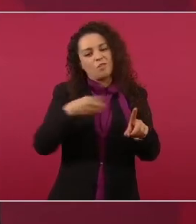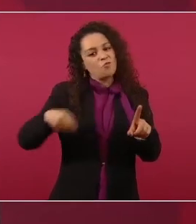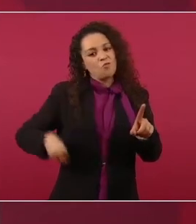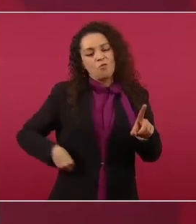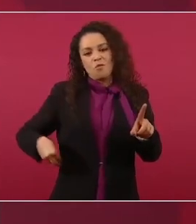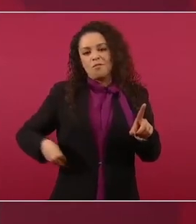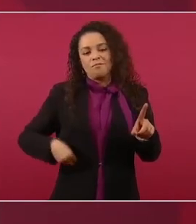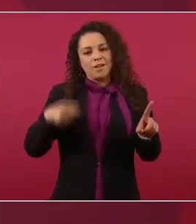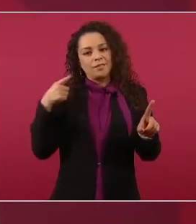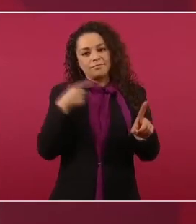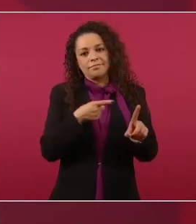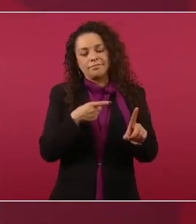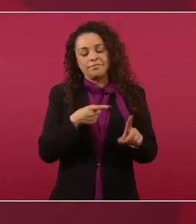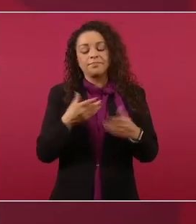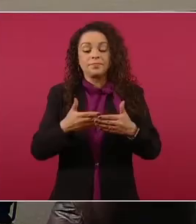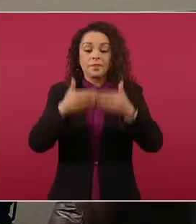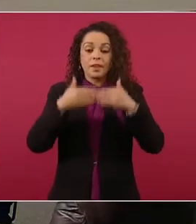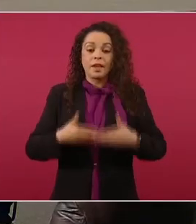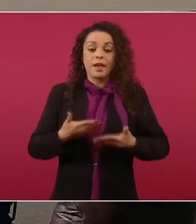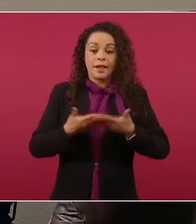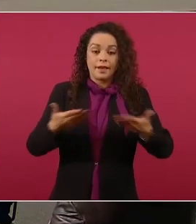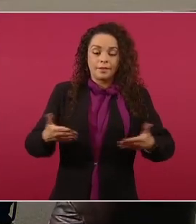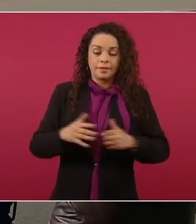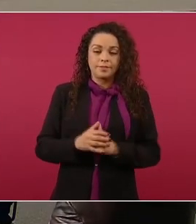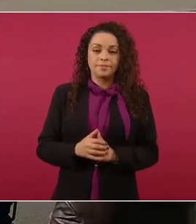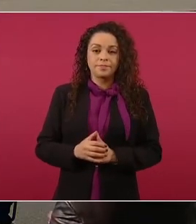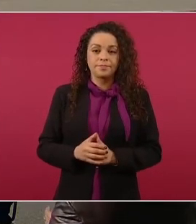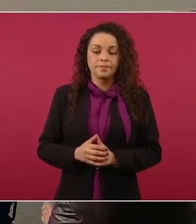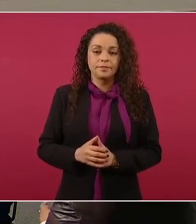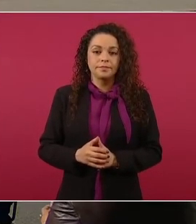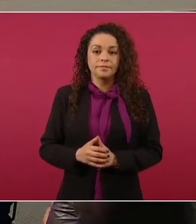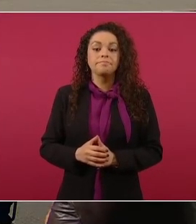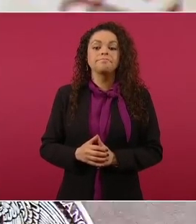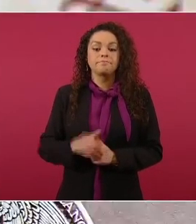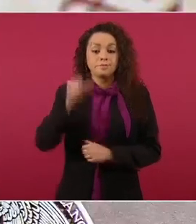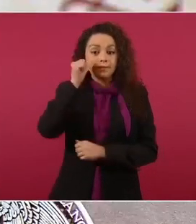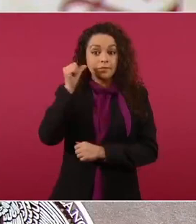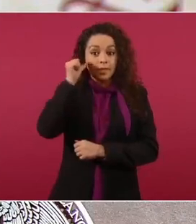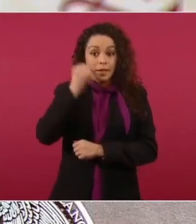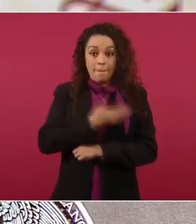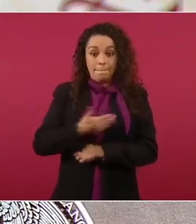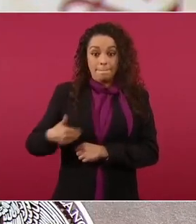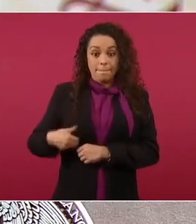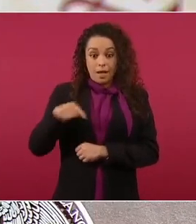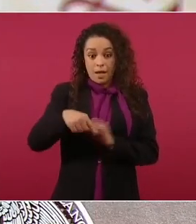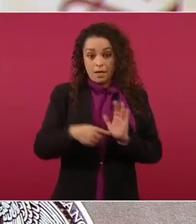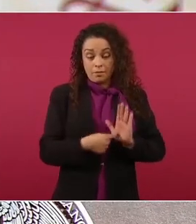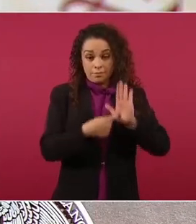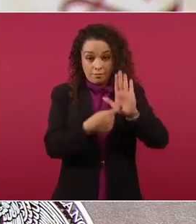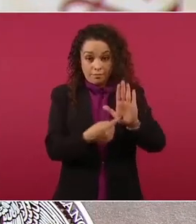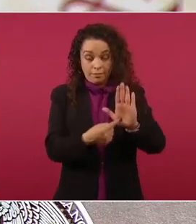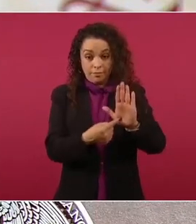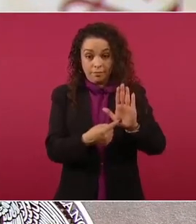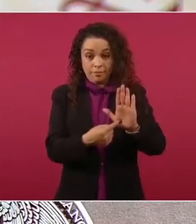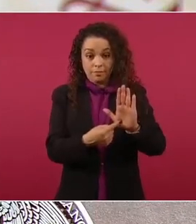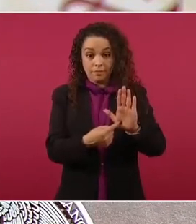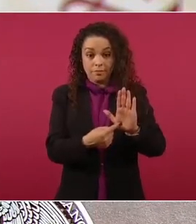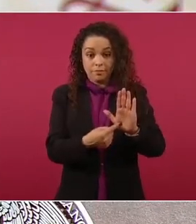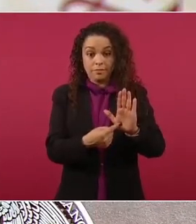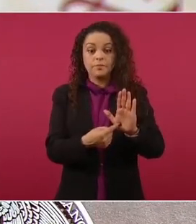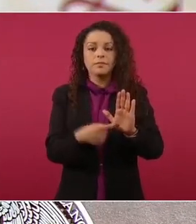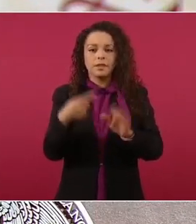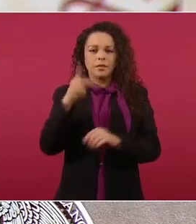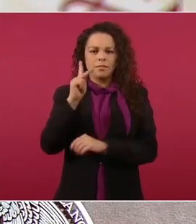Y bueno, ahora vamos a recordar una cosita que fue presentada ayer por el presidente de la República, Andrés Manuel López Obrador, pero queremos